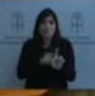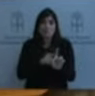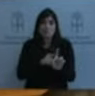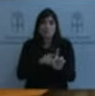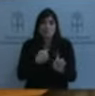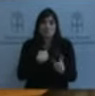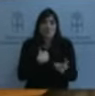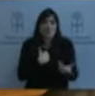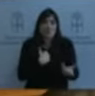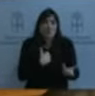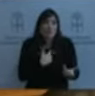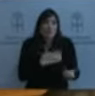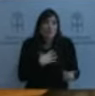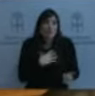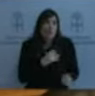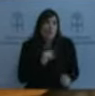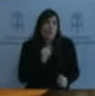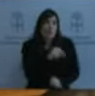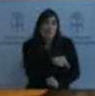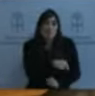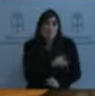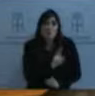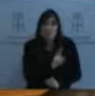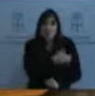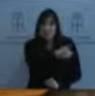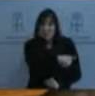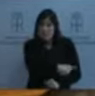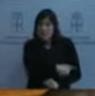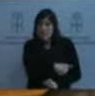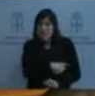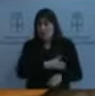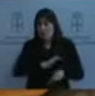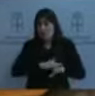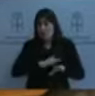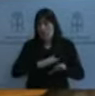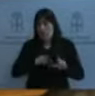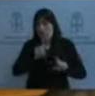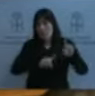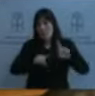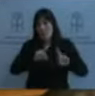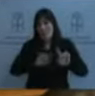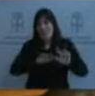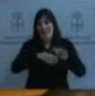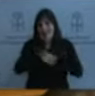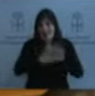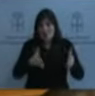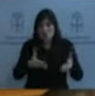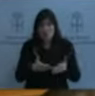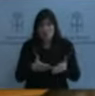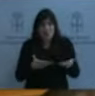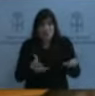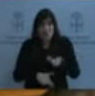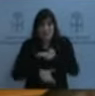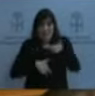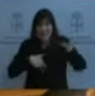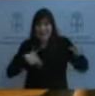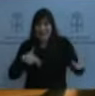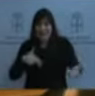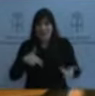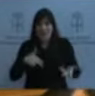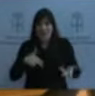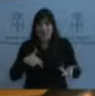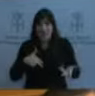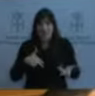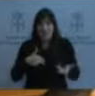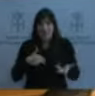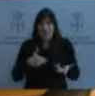aquí y me pide no solamente para la brecha digital, me pide para absolutamente de todo, todo y con razón. Hay muchas necesidades